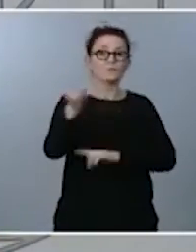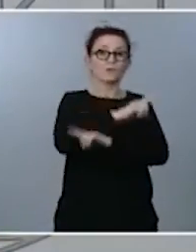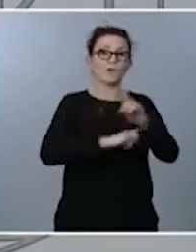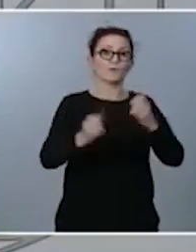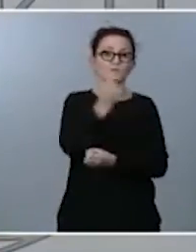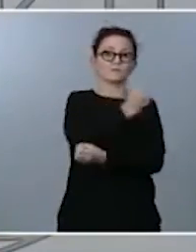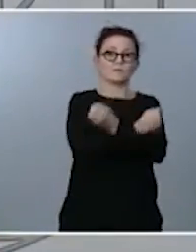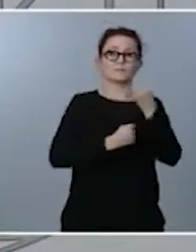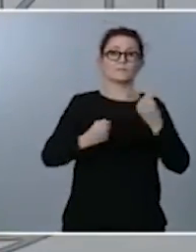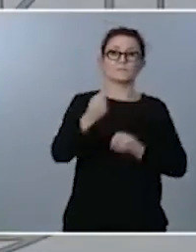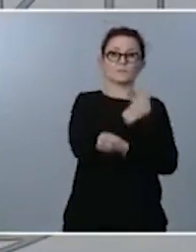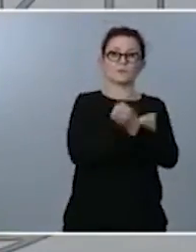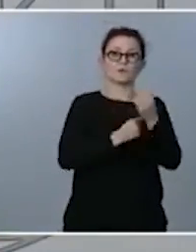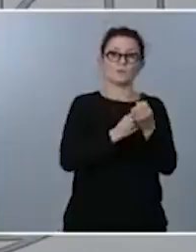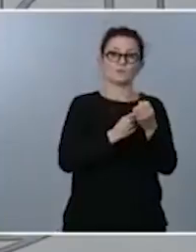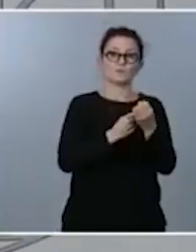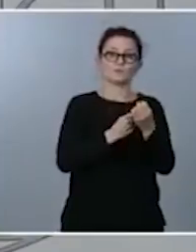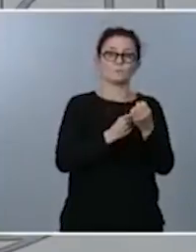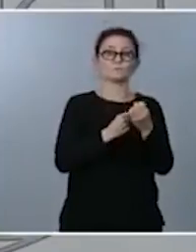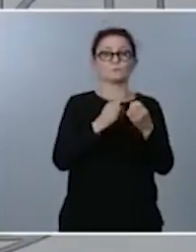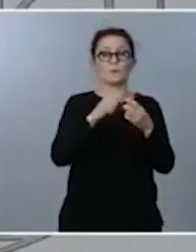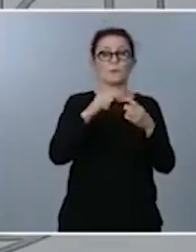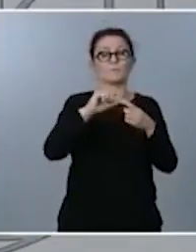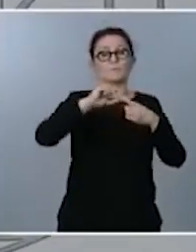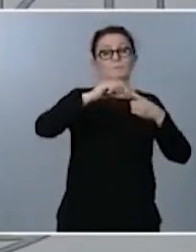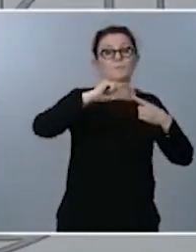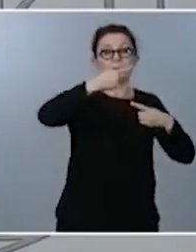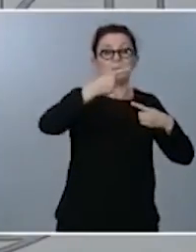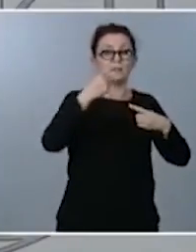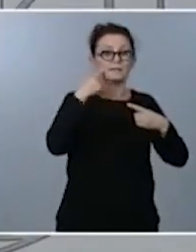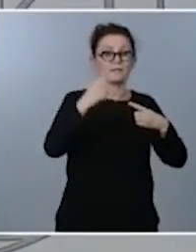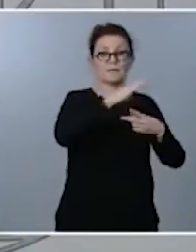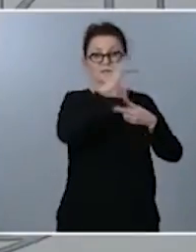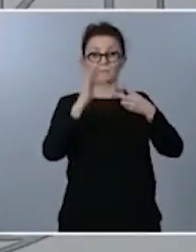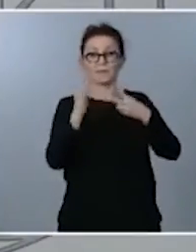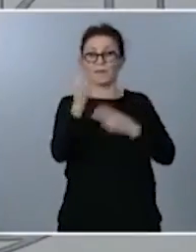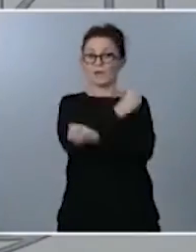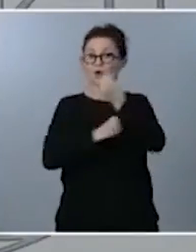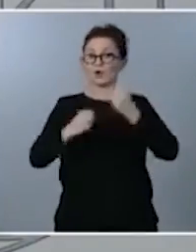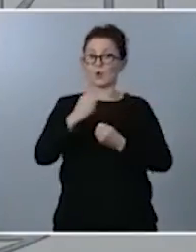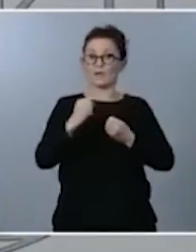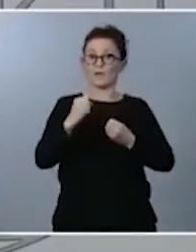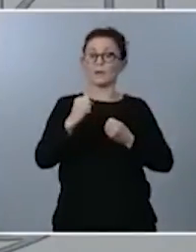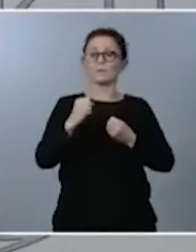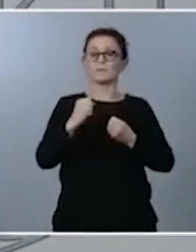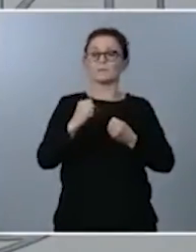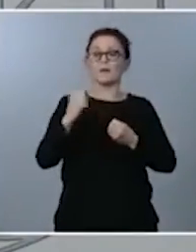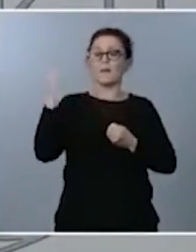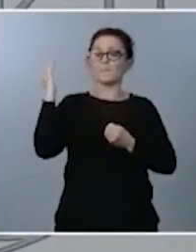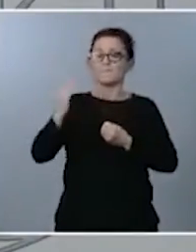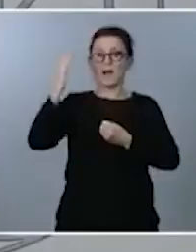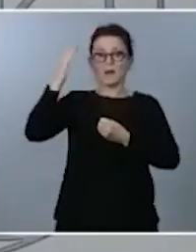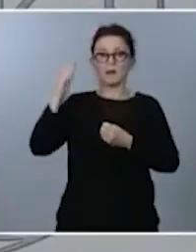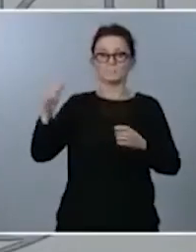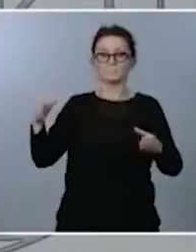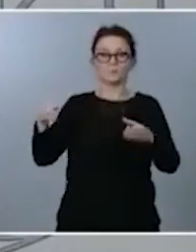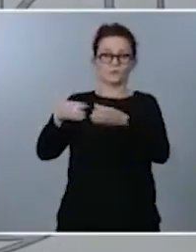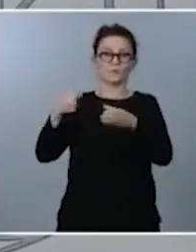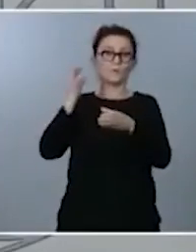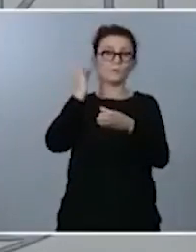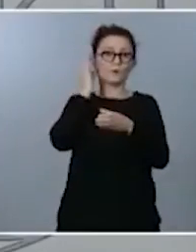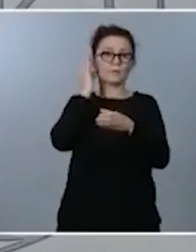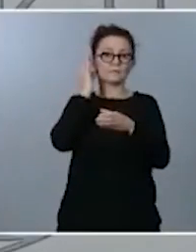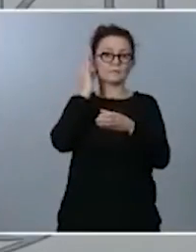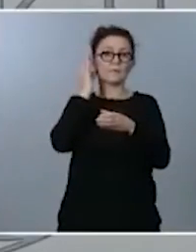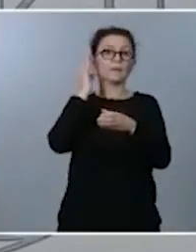caso secundaria la sanitaria sobre todo se seba en las mujeres y por tanto mirada especial en perspectiva de